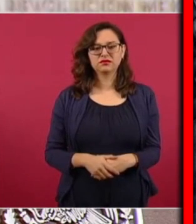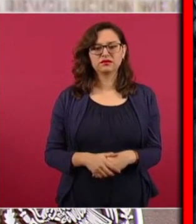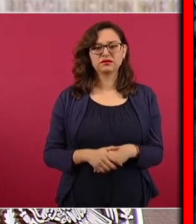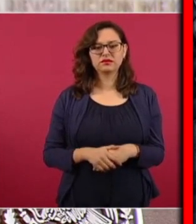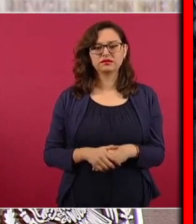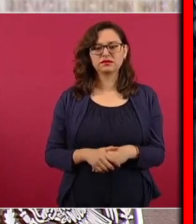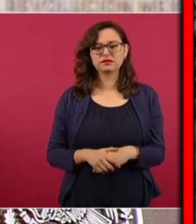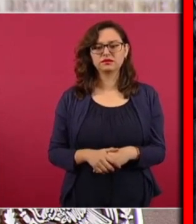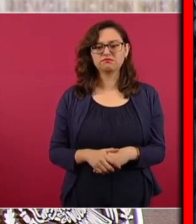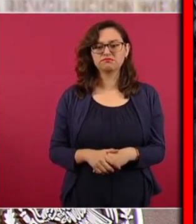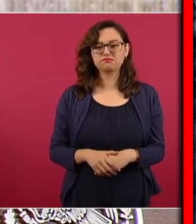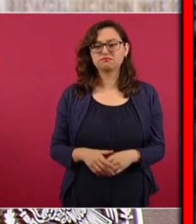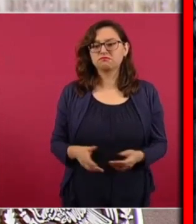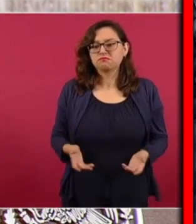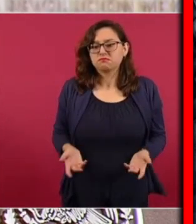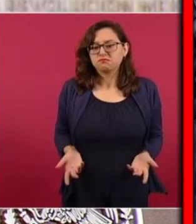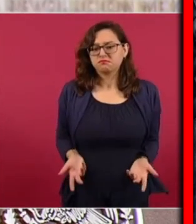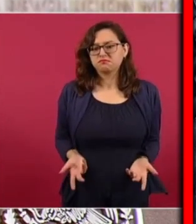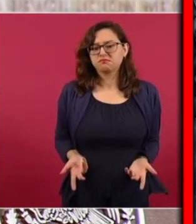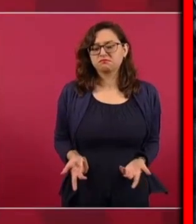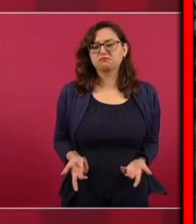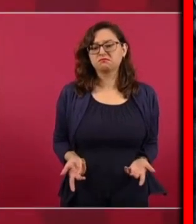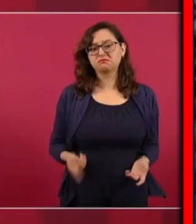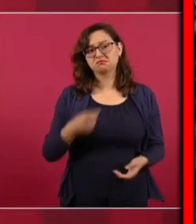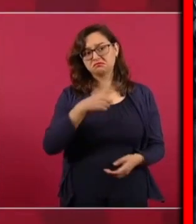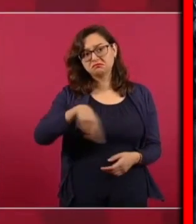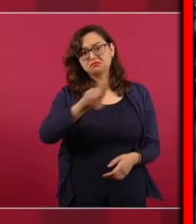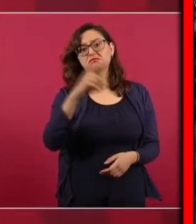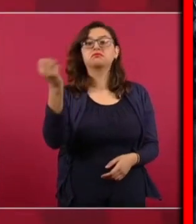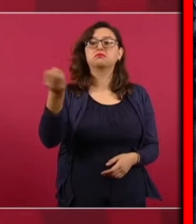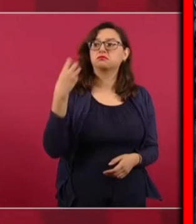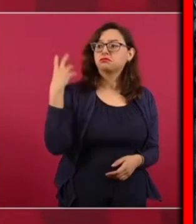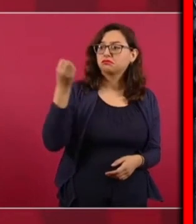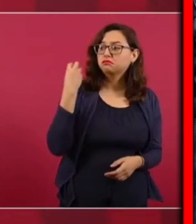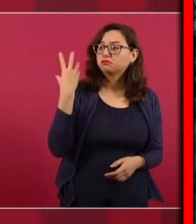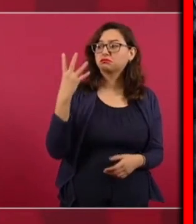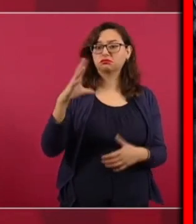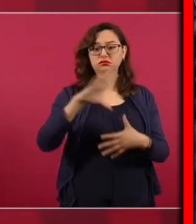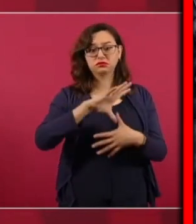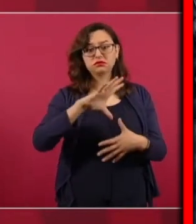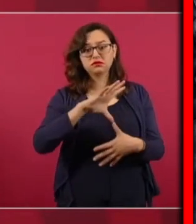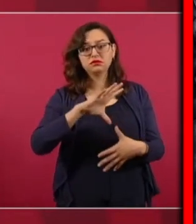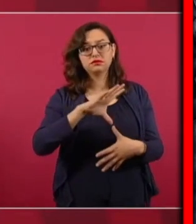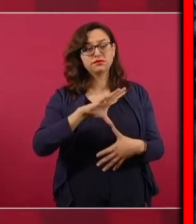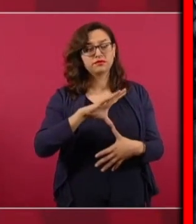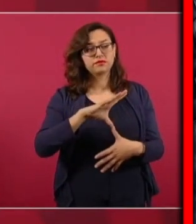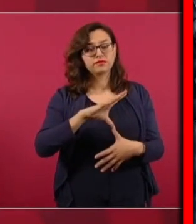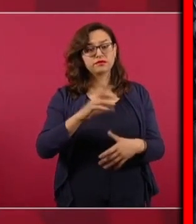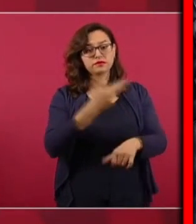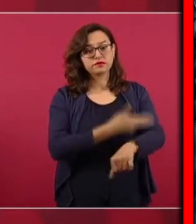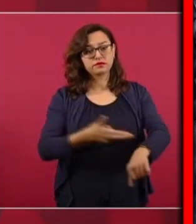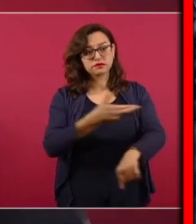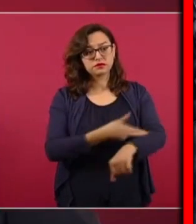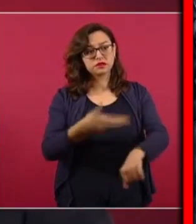empresa china de litio, dice el presidente de que si va a